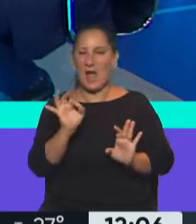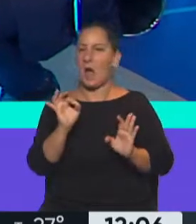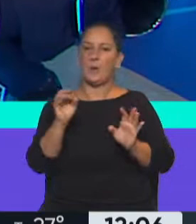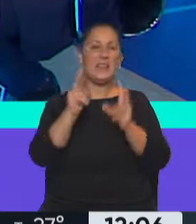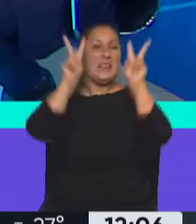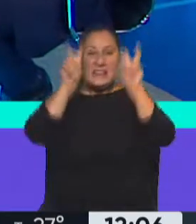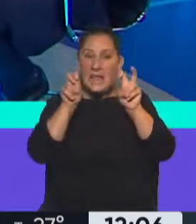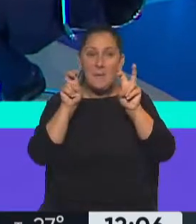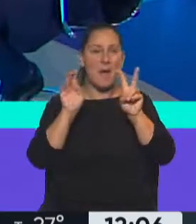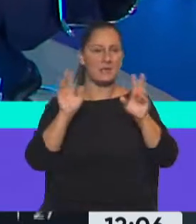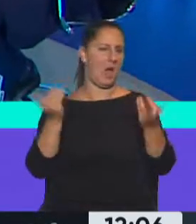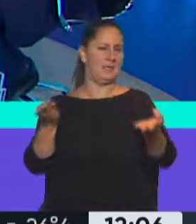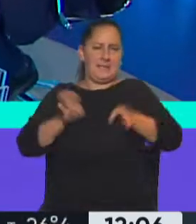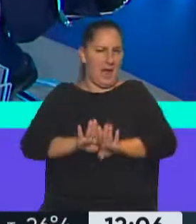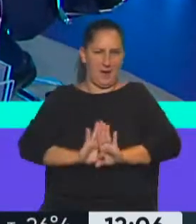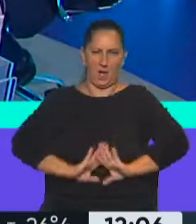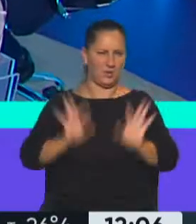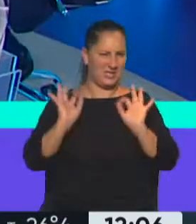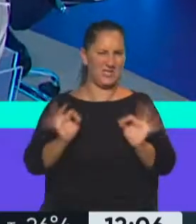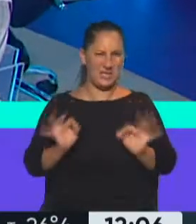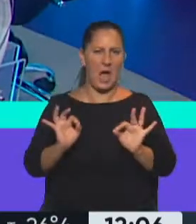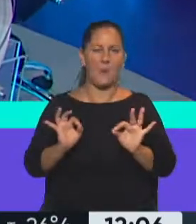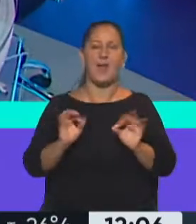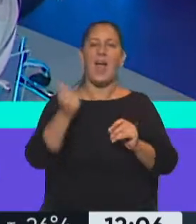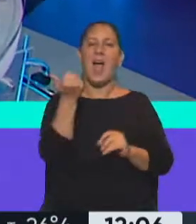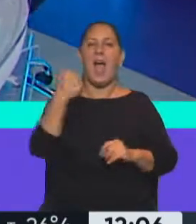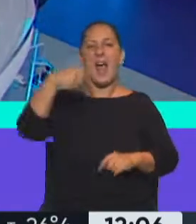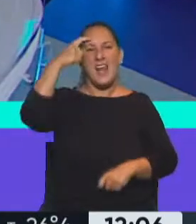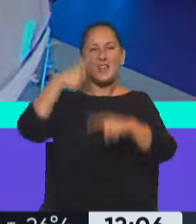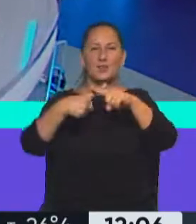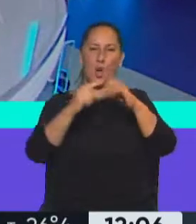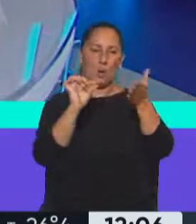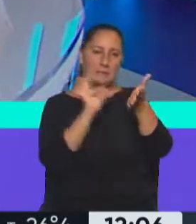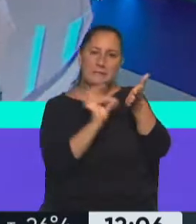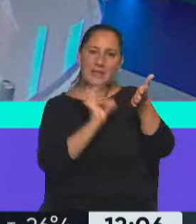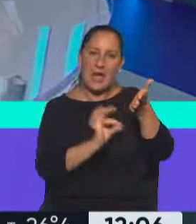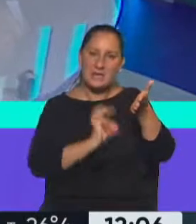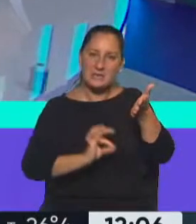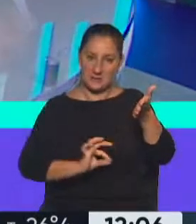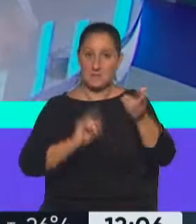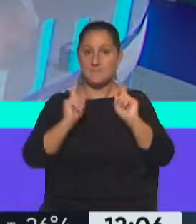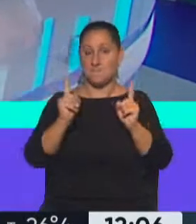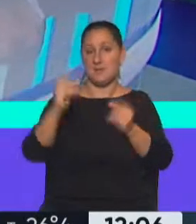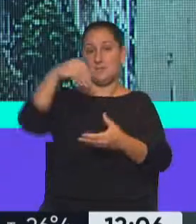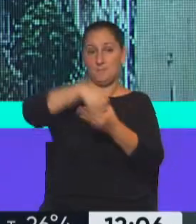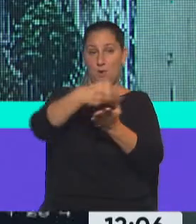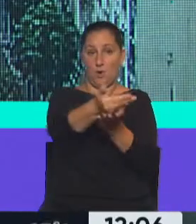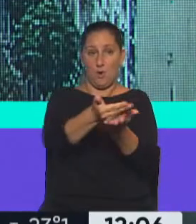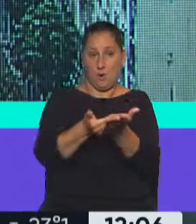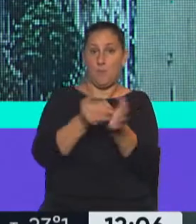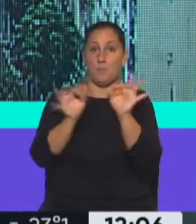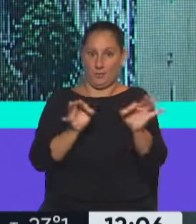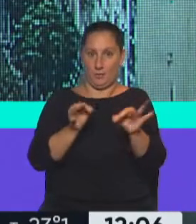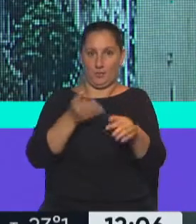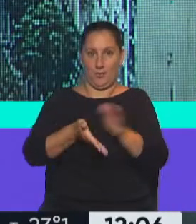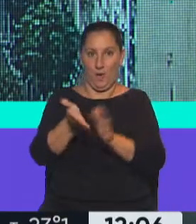está cerrado. Esto está dentro de lo que serían los anexos del memorándum, de los anexos del proyecto